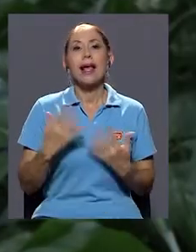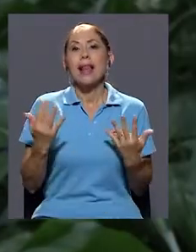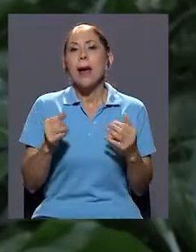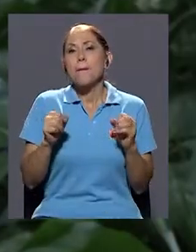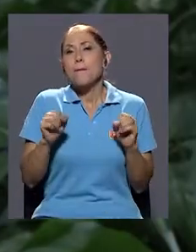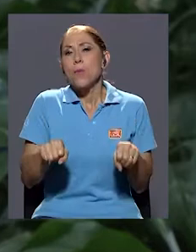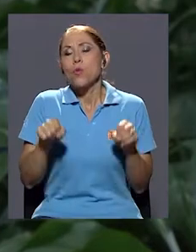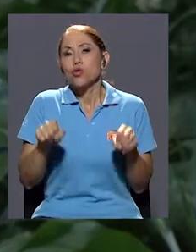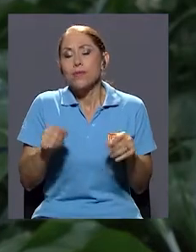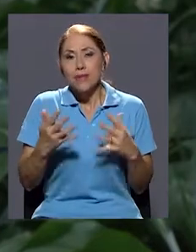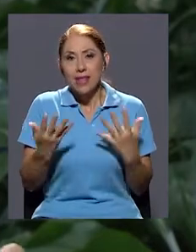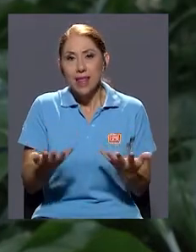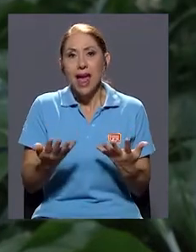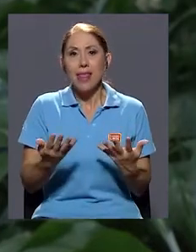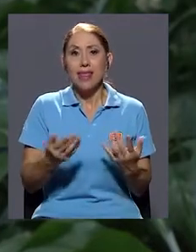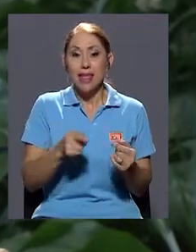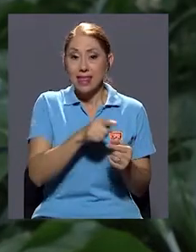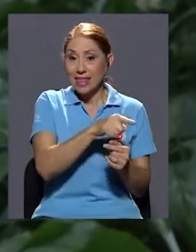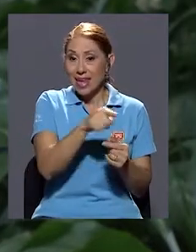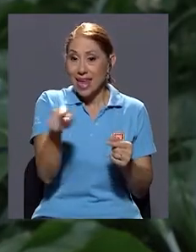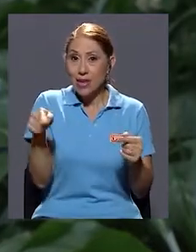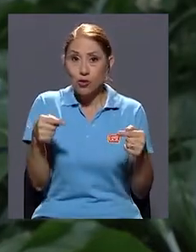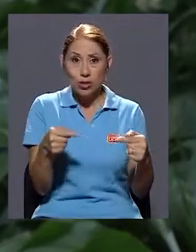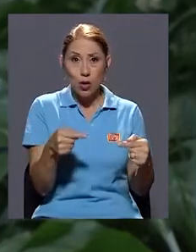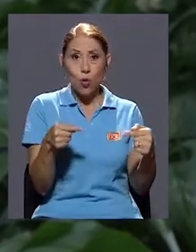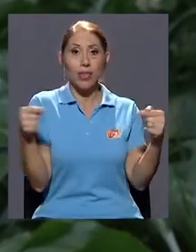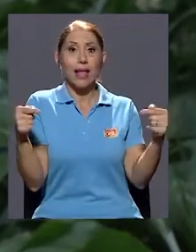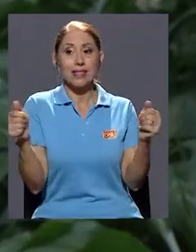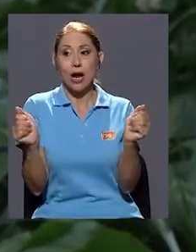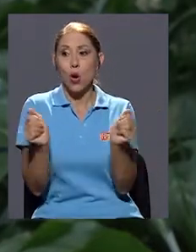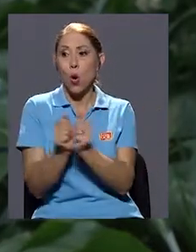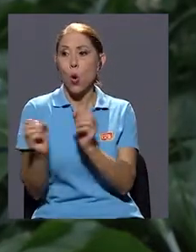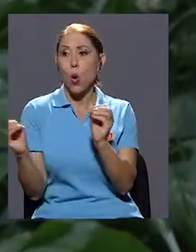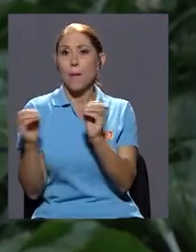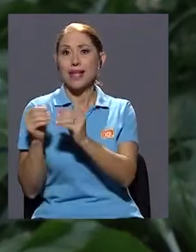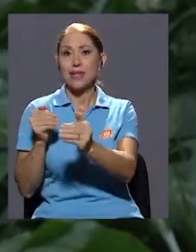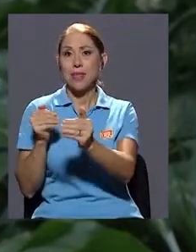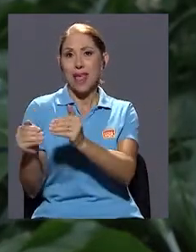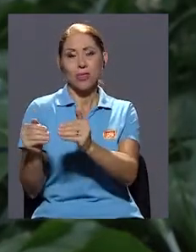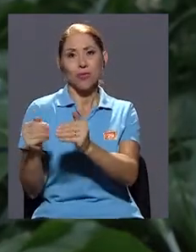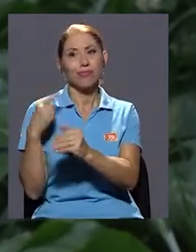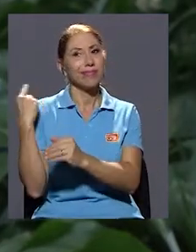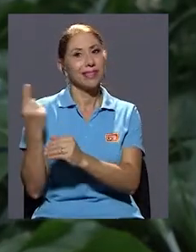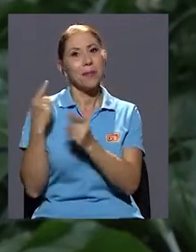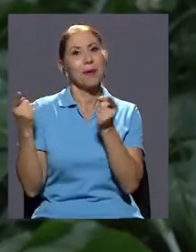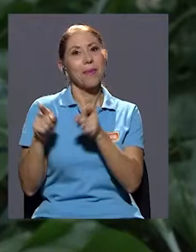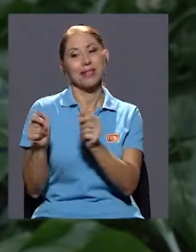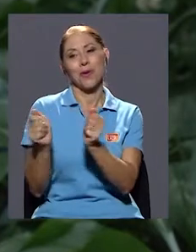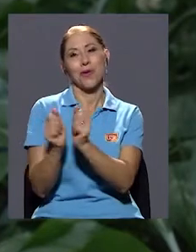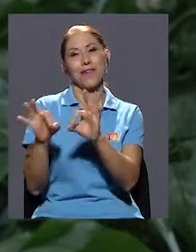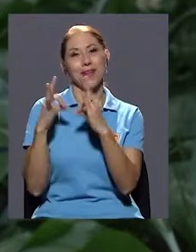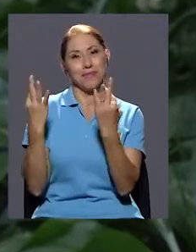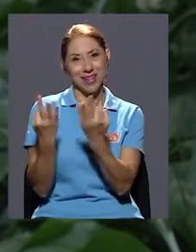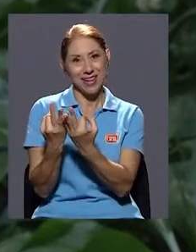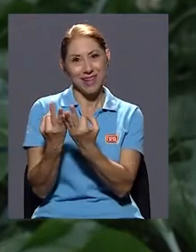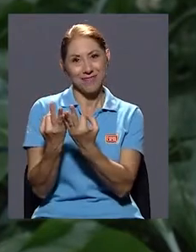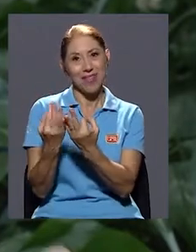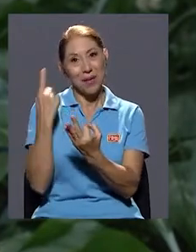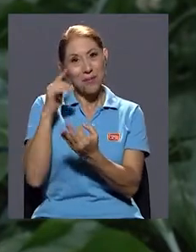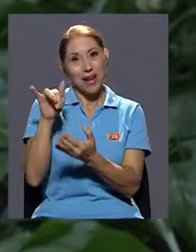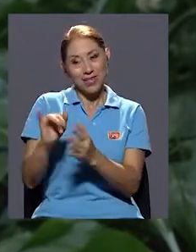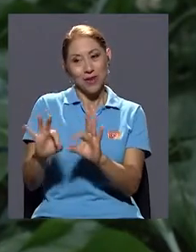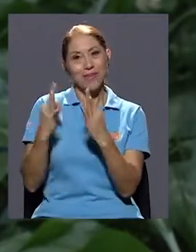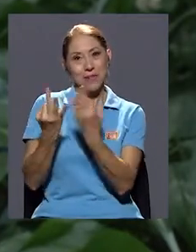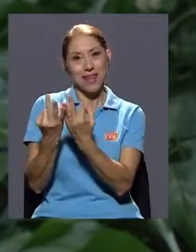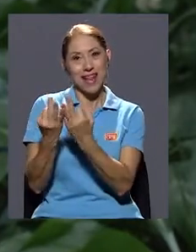posibilidad de contrastarse con el medio más inmediato, que usualmente es la familia, y para eso en parte sirve la familia, hacer